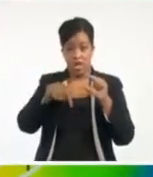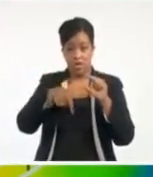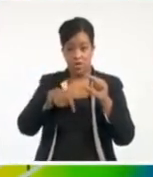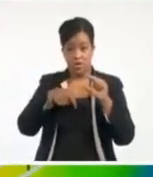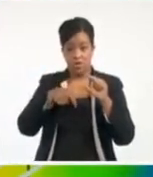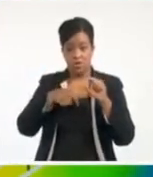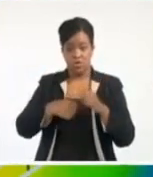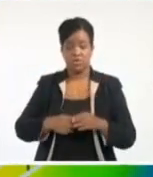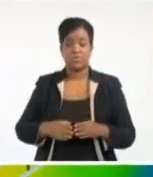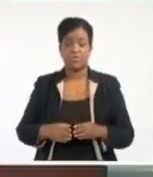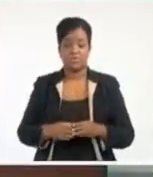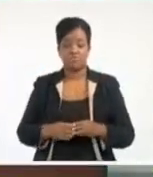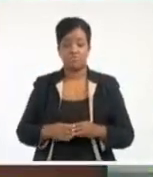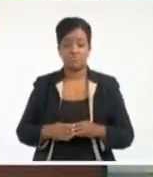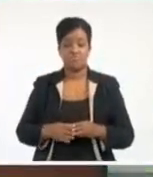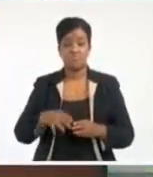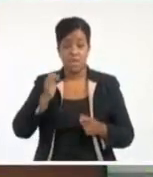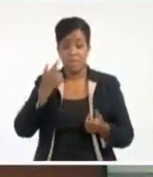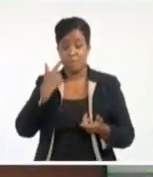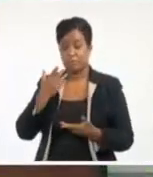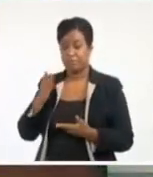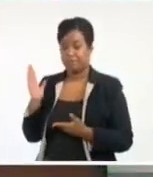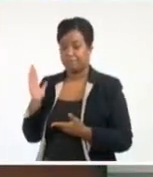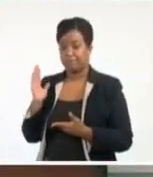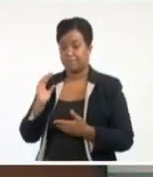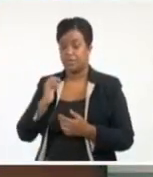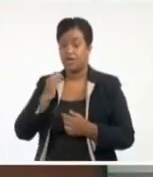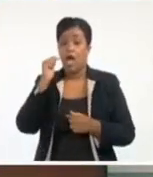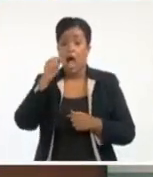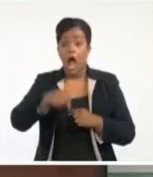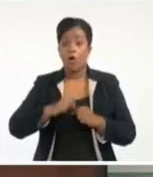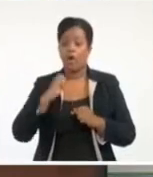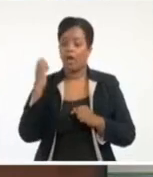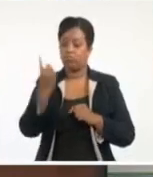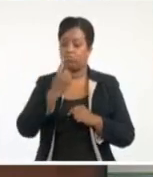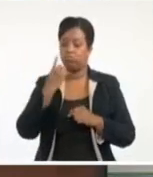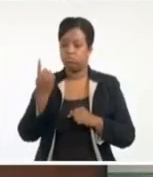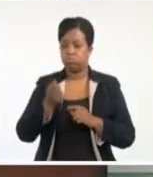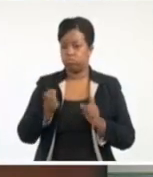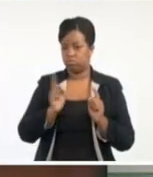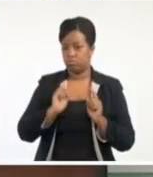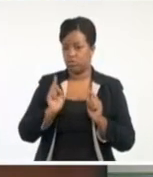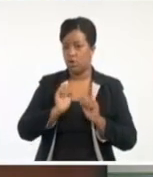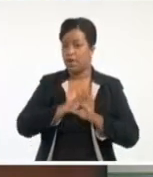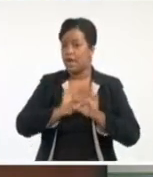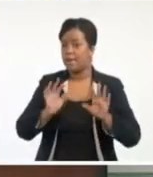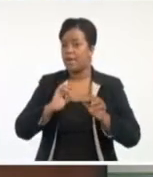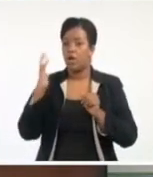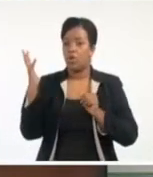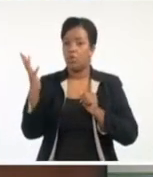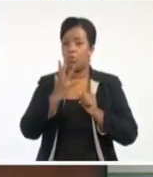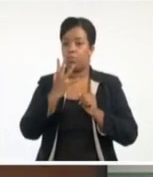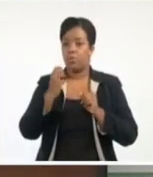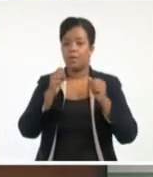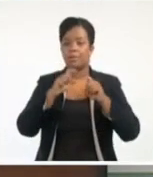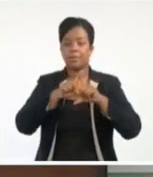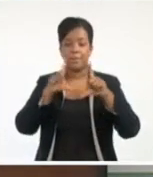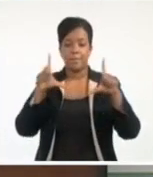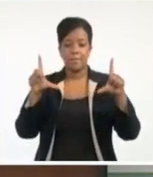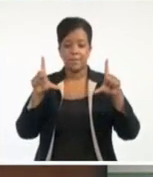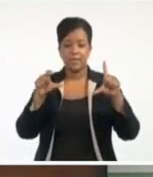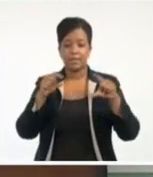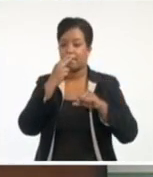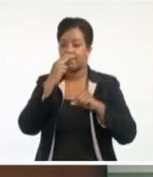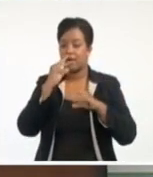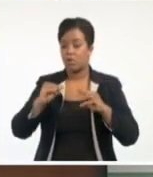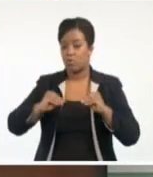recuerden que ya no es un huracán, aunque este mapa es de temprano en la mañana, cuando todavía era huracán, ahora está aquí.